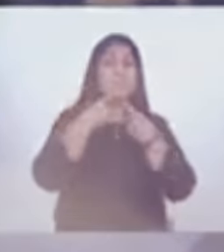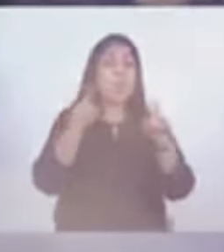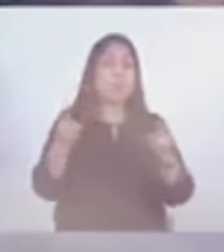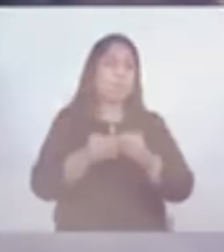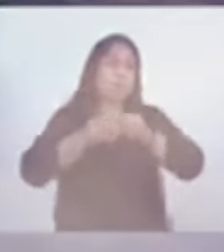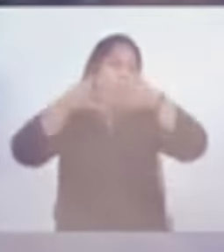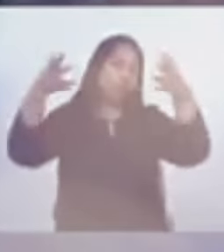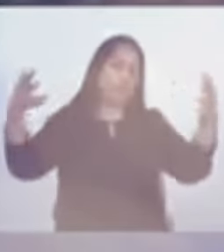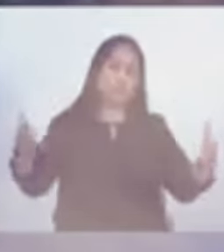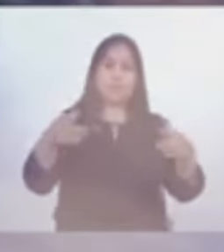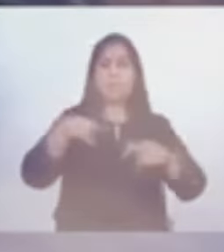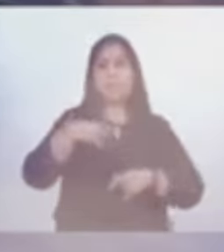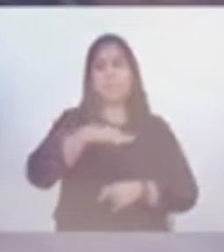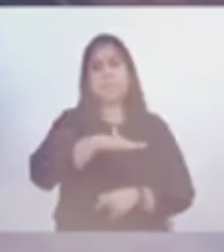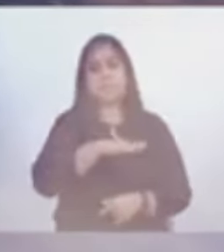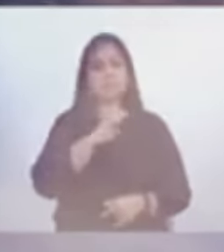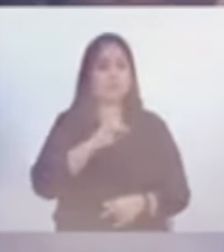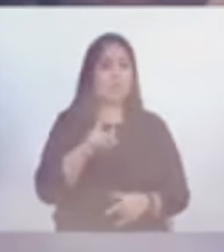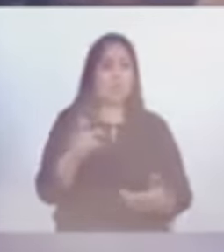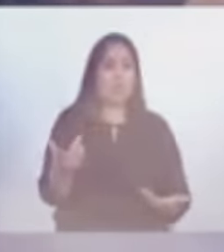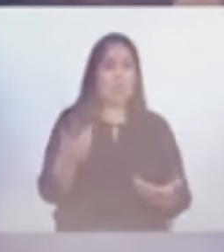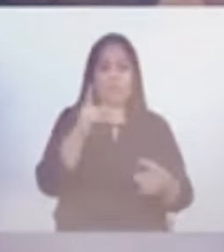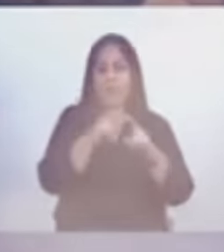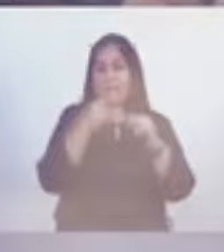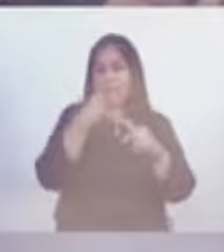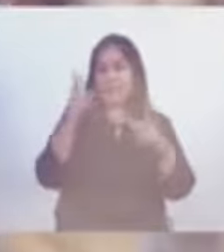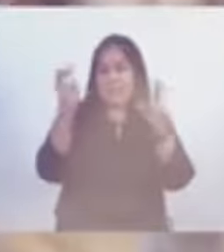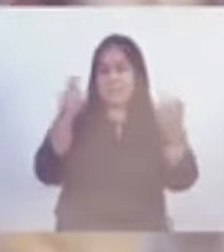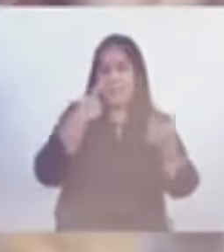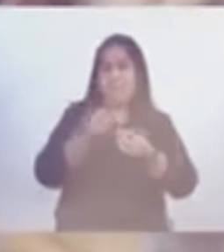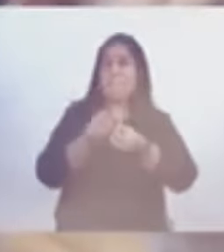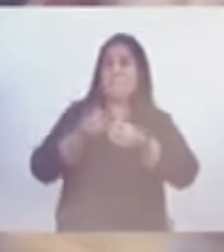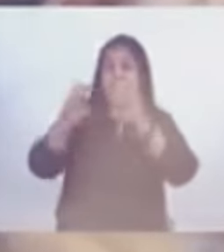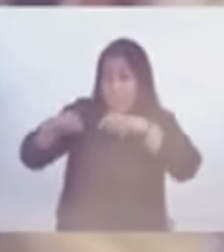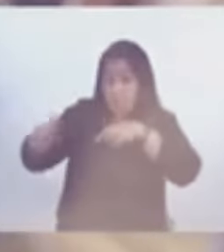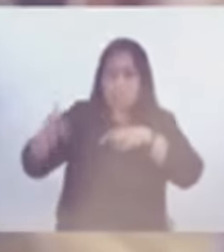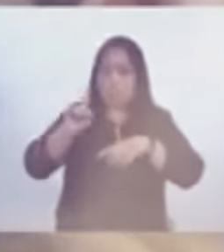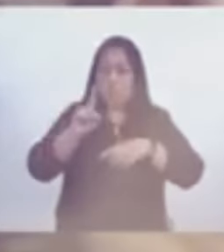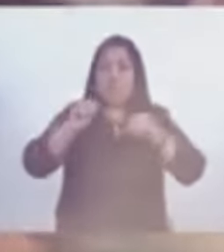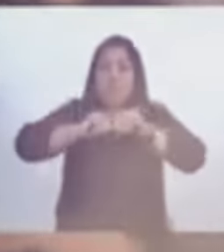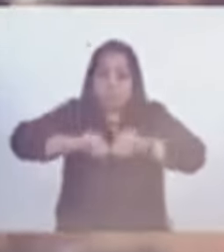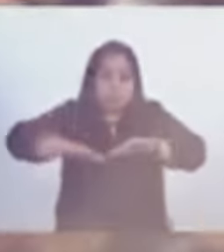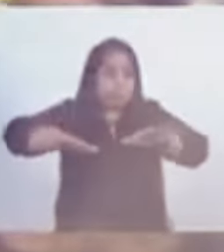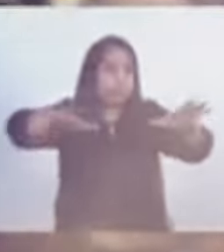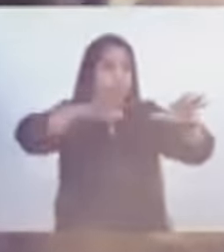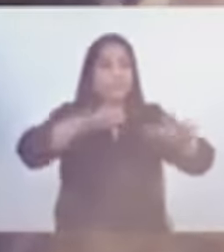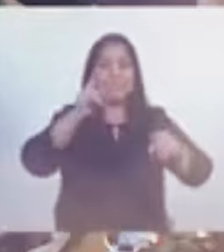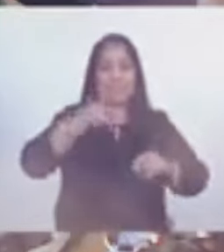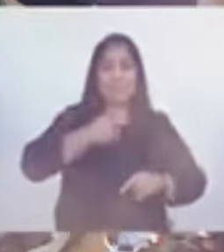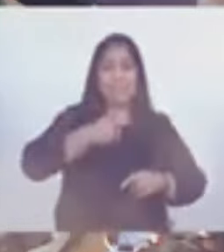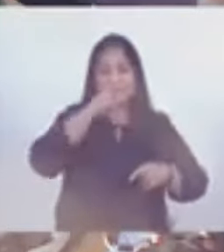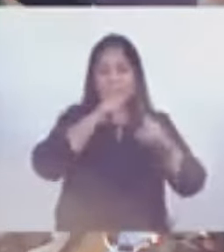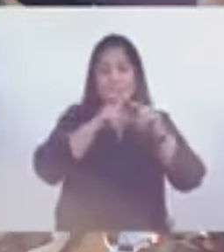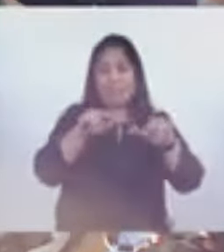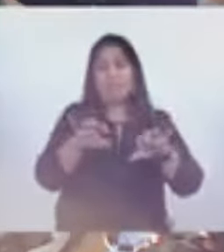grande, los ministerios son, no únicamente en términos del número de personas, sino la distribución que tienen, y entonces a